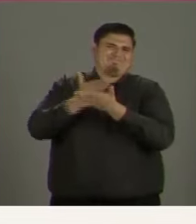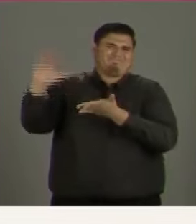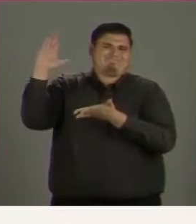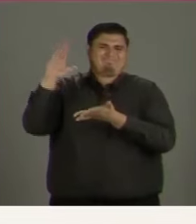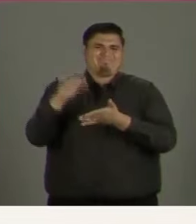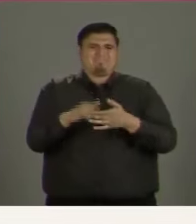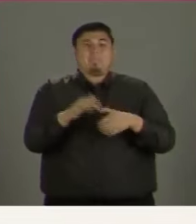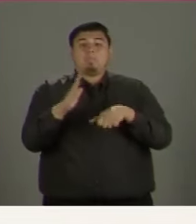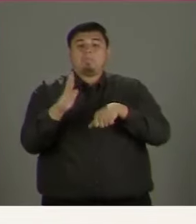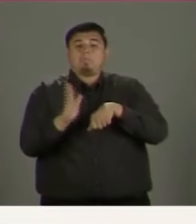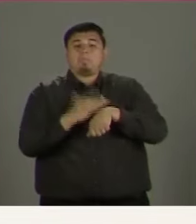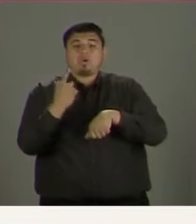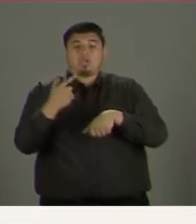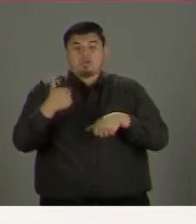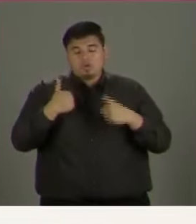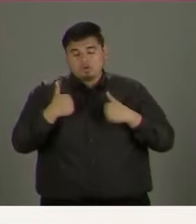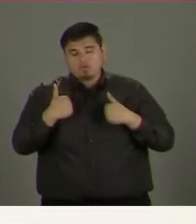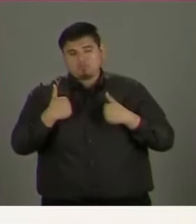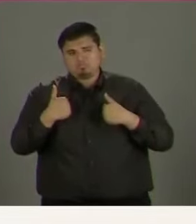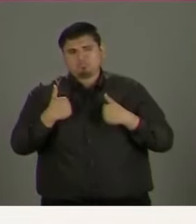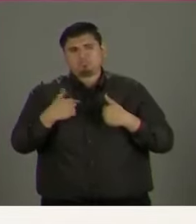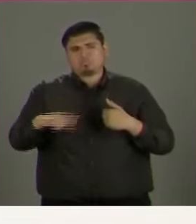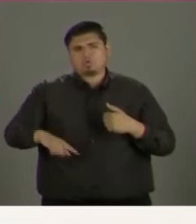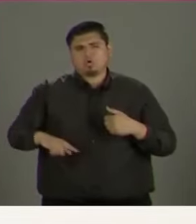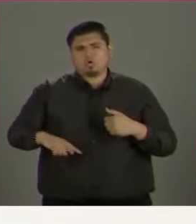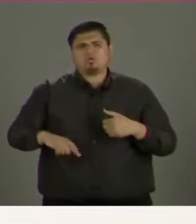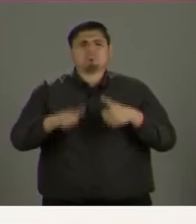gobernador de las niñas y niños de Jalisco.